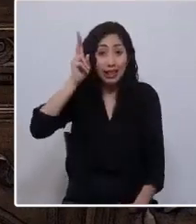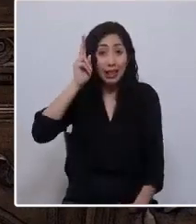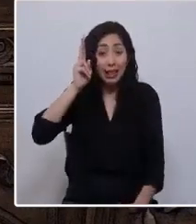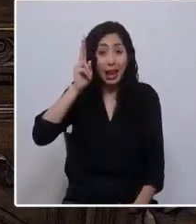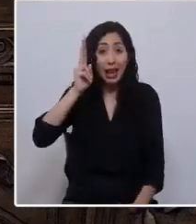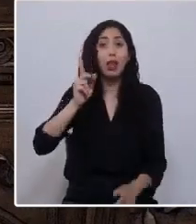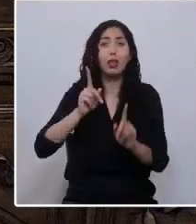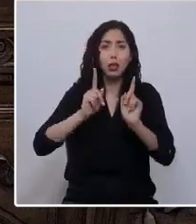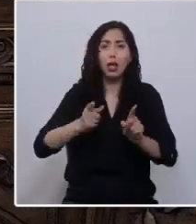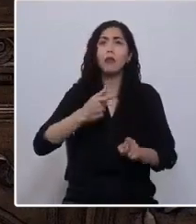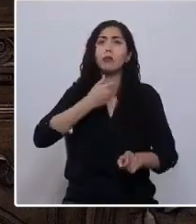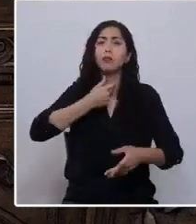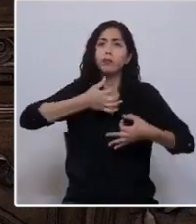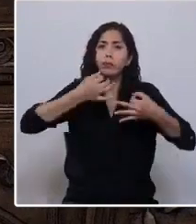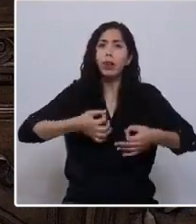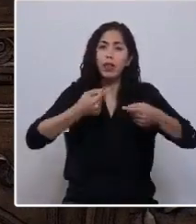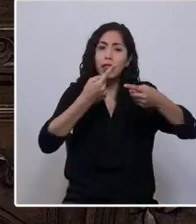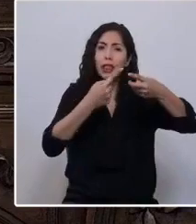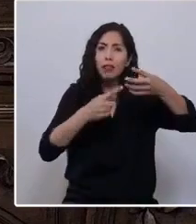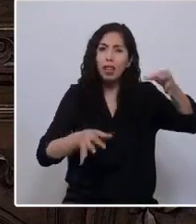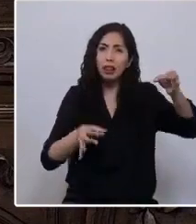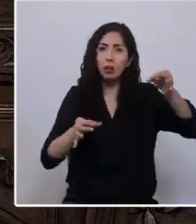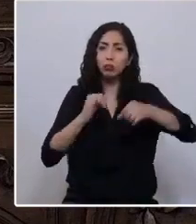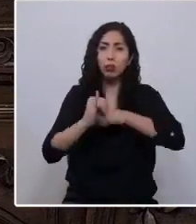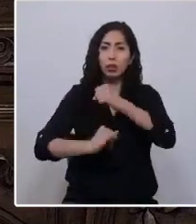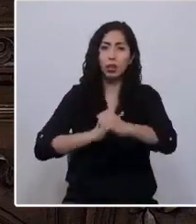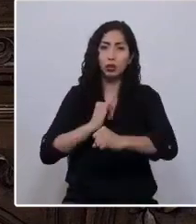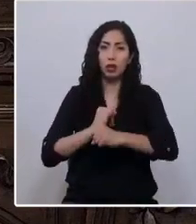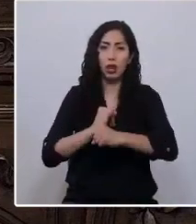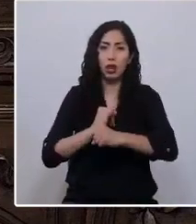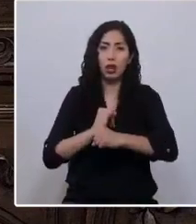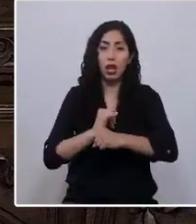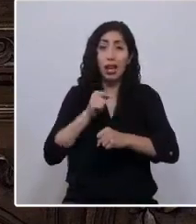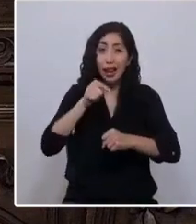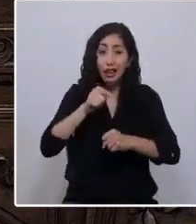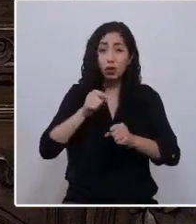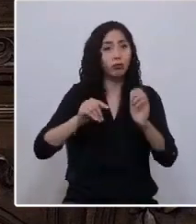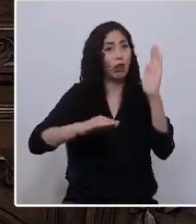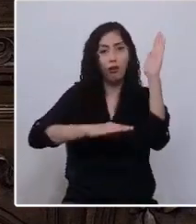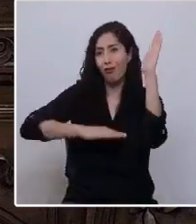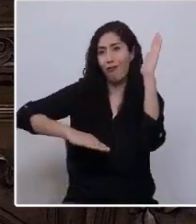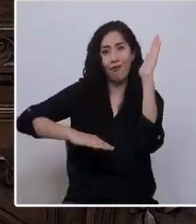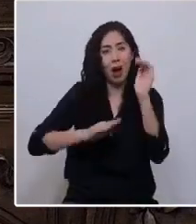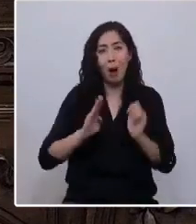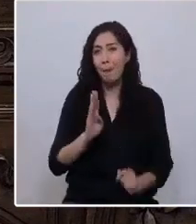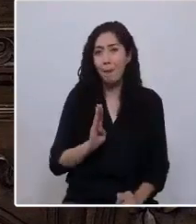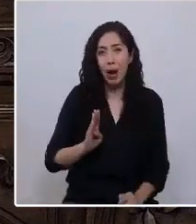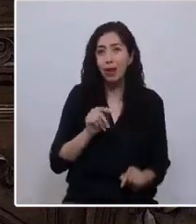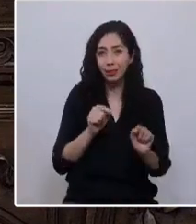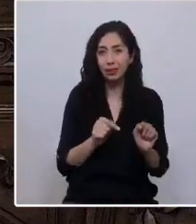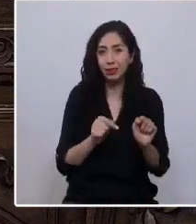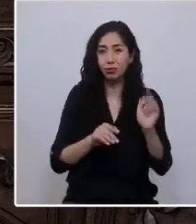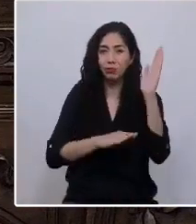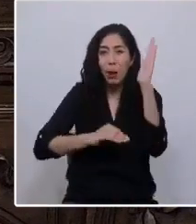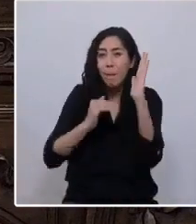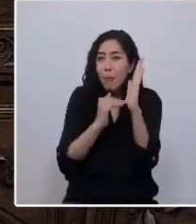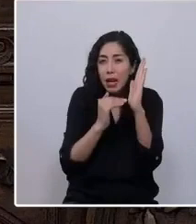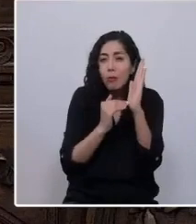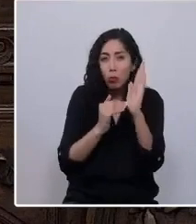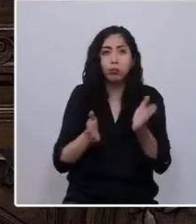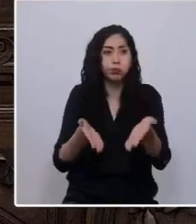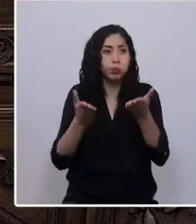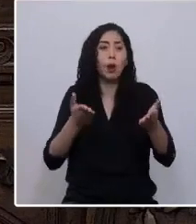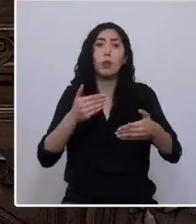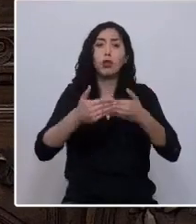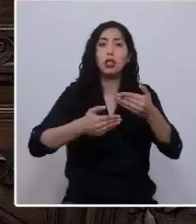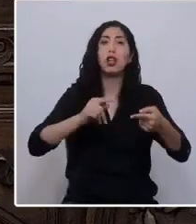garantizados en los diferentes instrumentos internacionales. Piso mínimo sobre el cual debe llevarse a cabo el proceso de participación y consulta